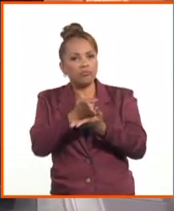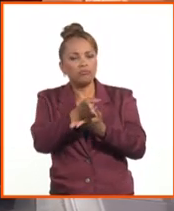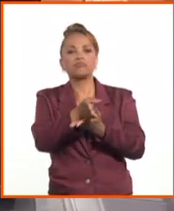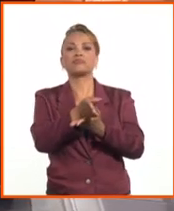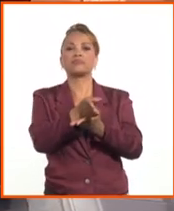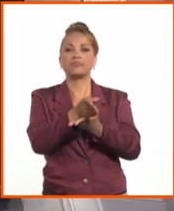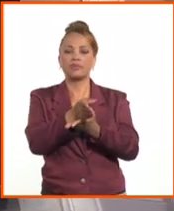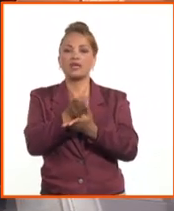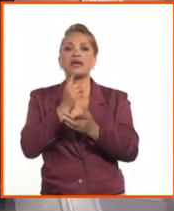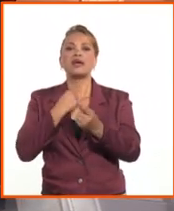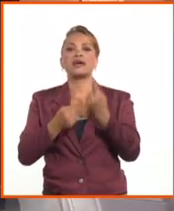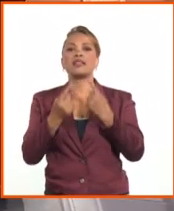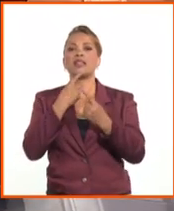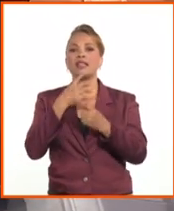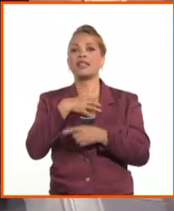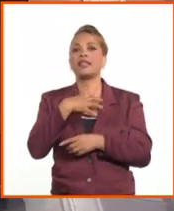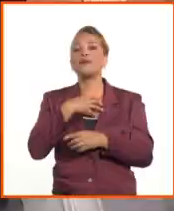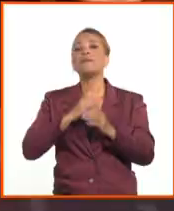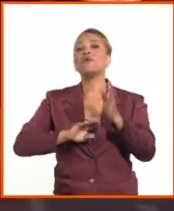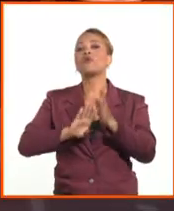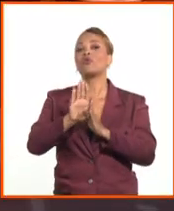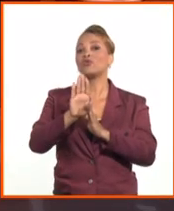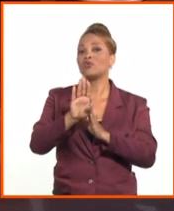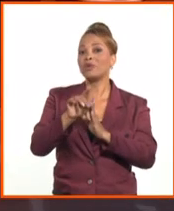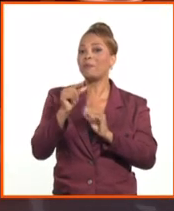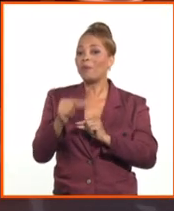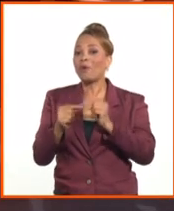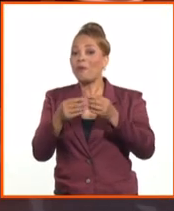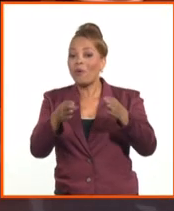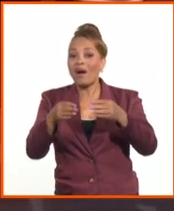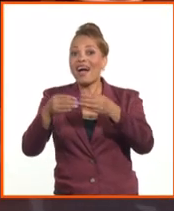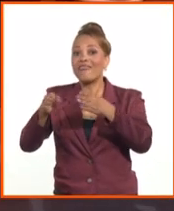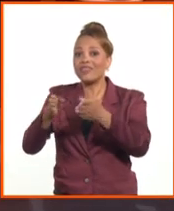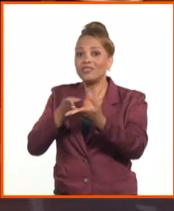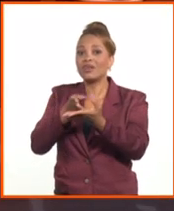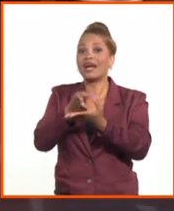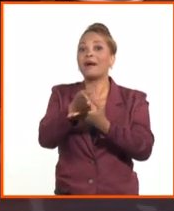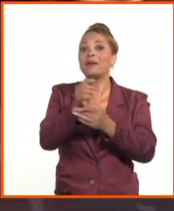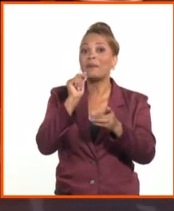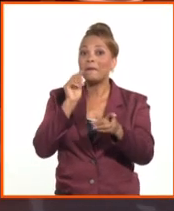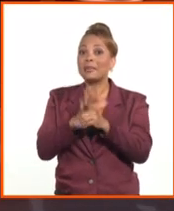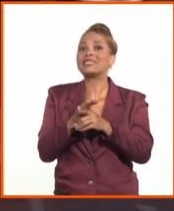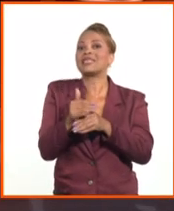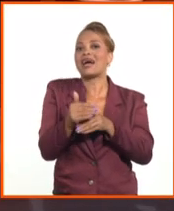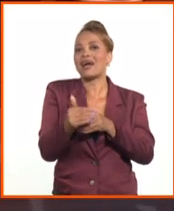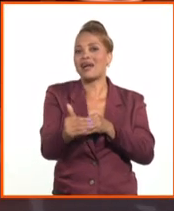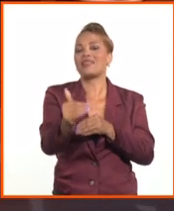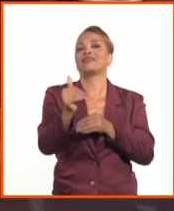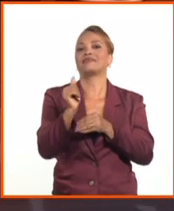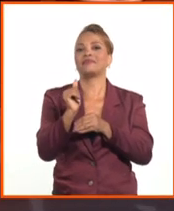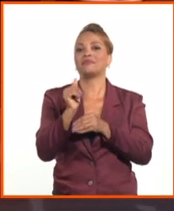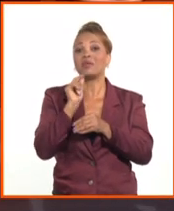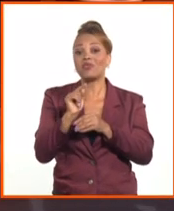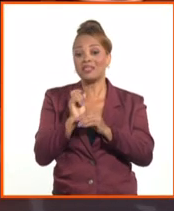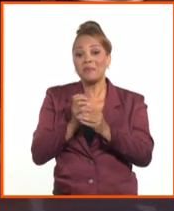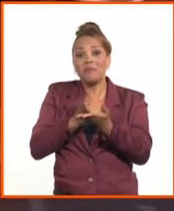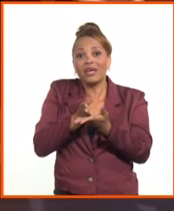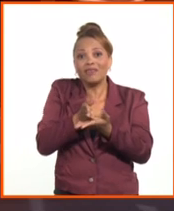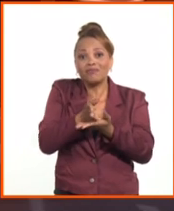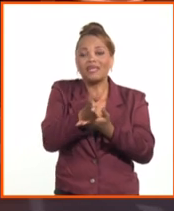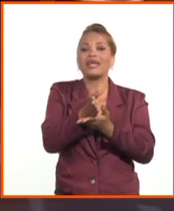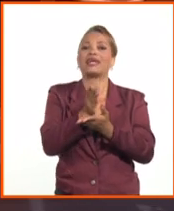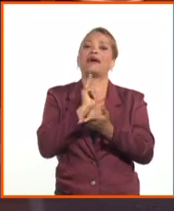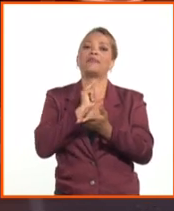parte de la trayectoria la tenemos que ir construyendo, tenemos que ir abriendo el camino, tenemos que ir abriendo el camino, pero ese es el camino, ese es el camino,